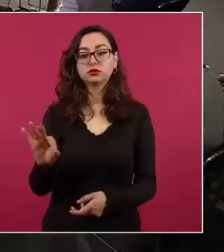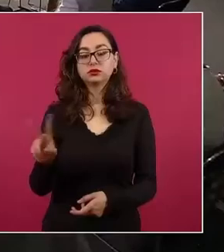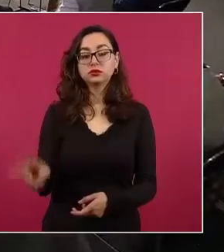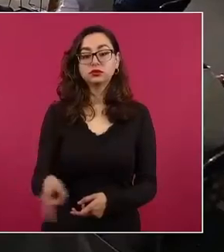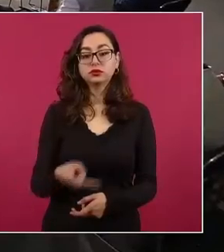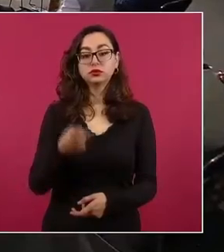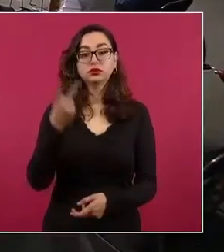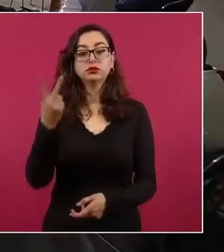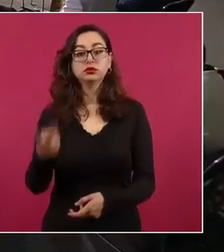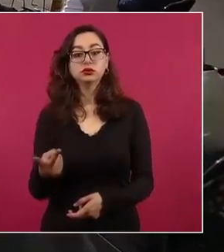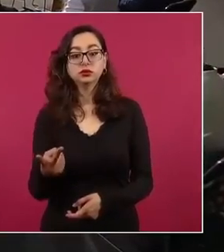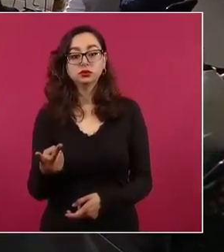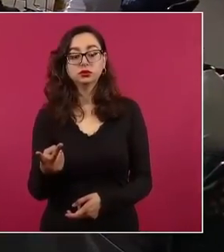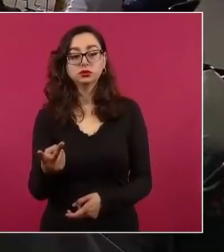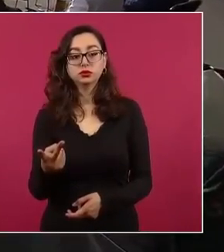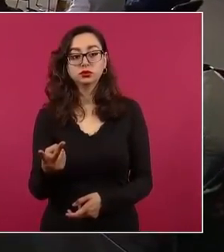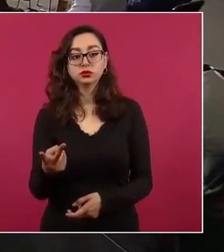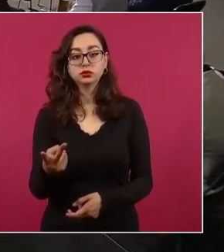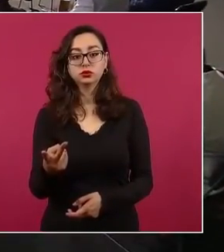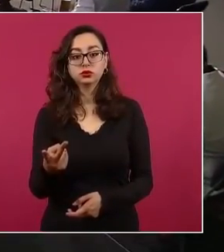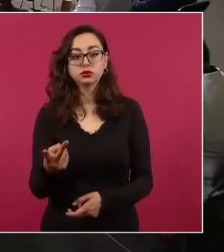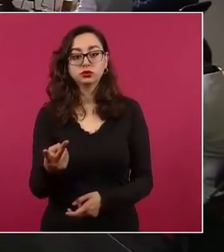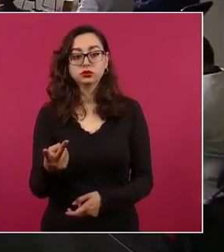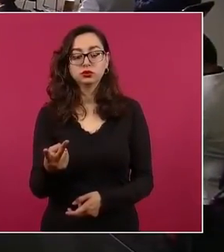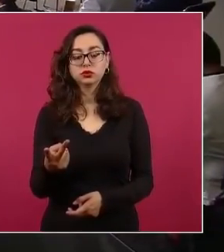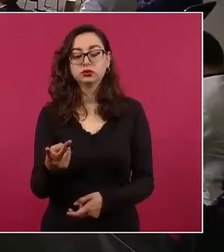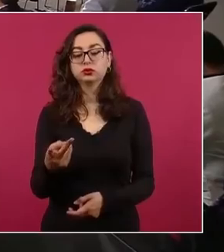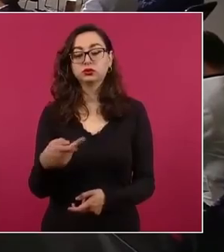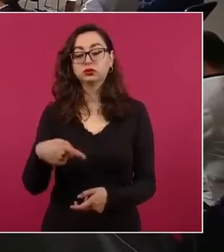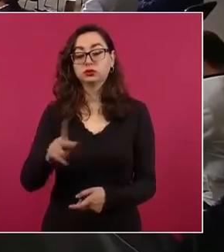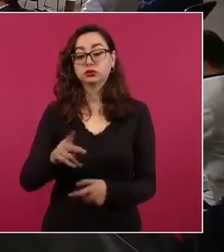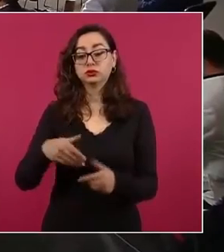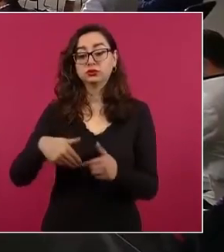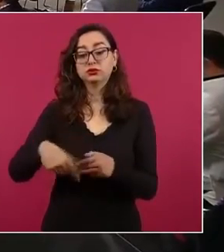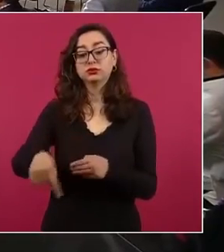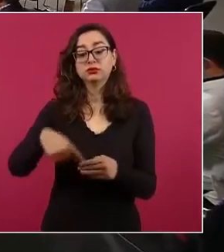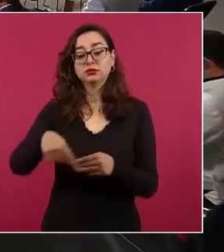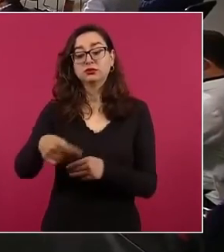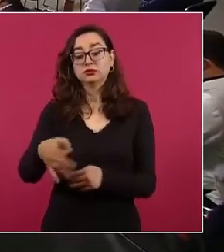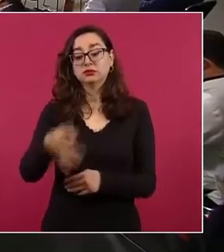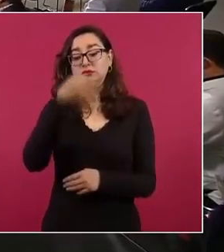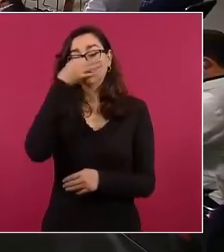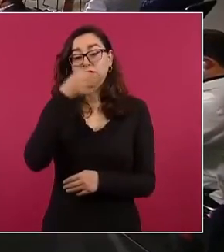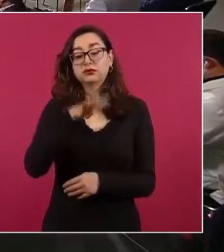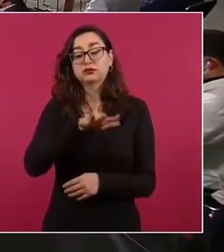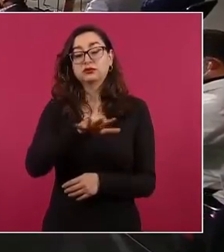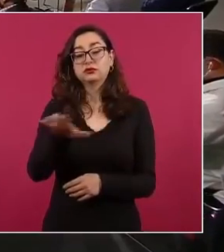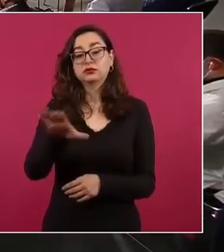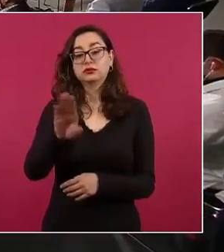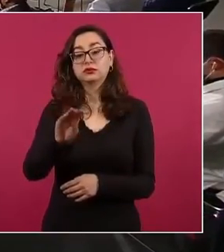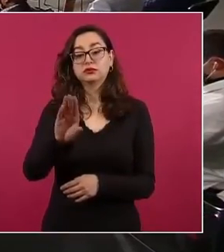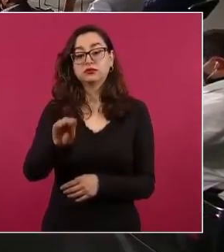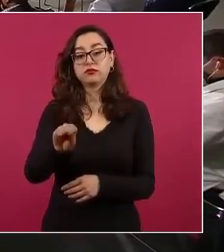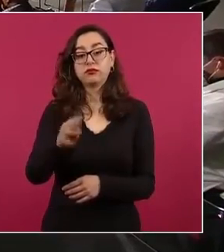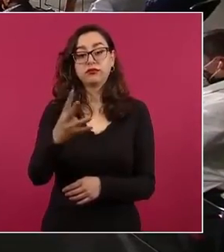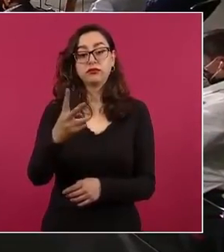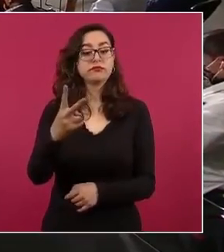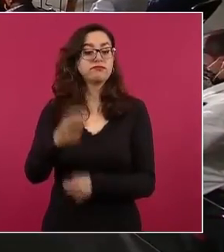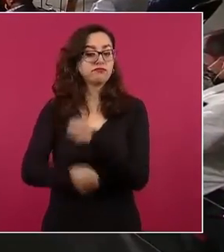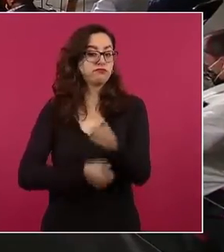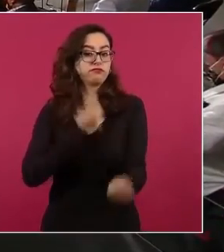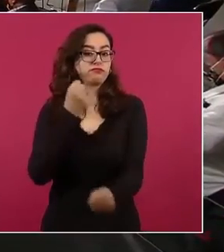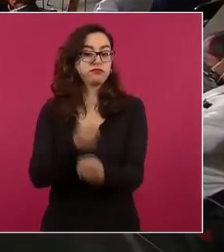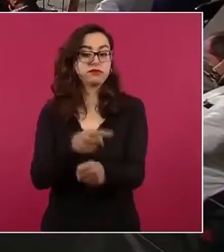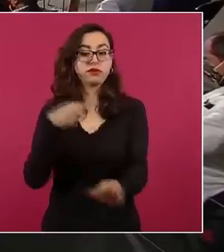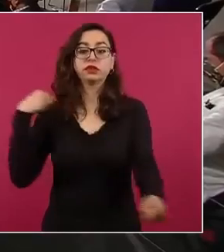llegar a 594 instalaciones antes de que terminemos.